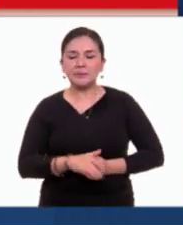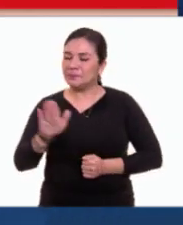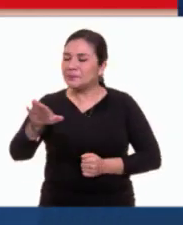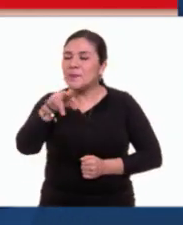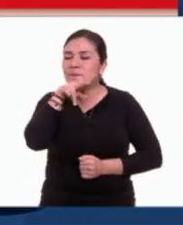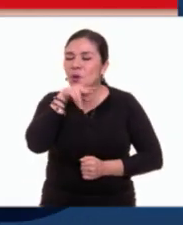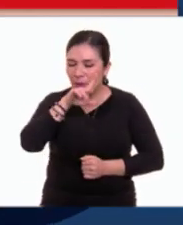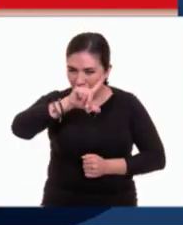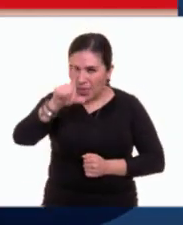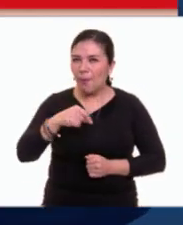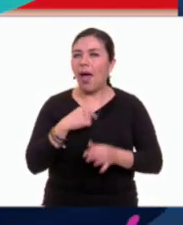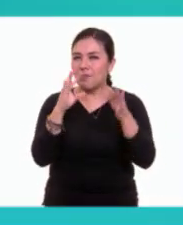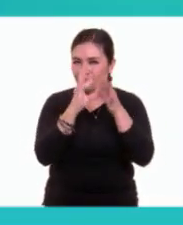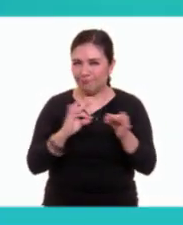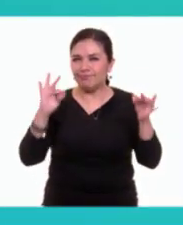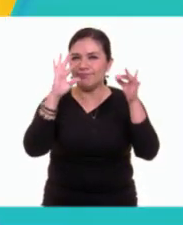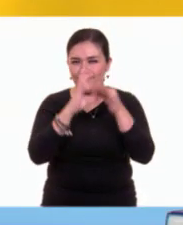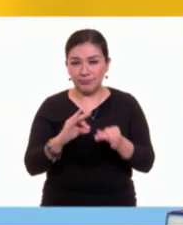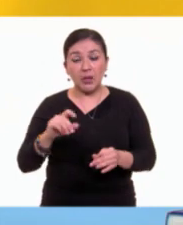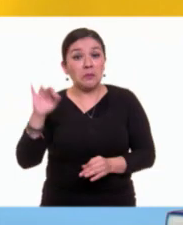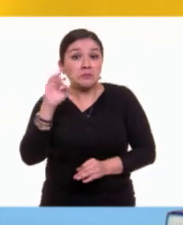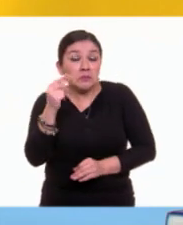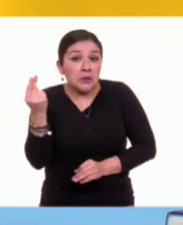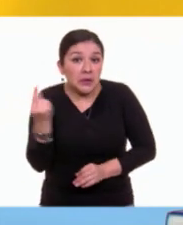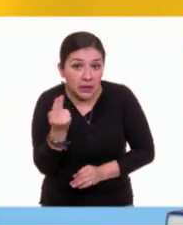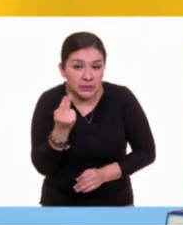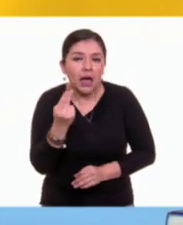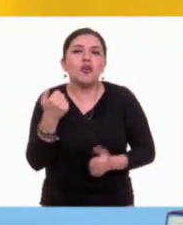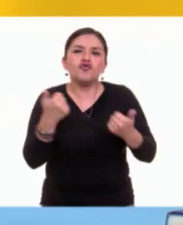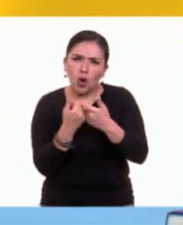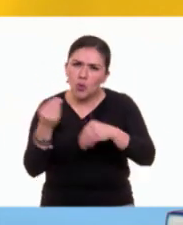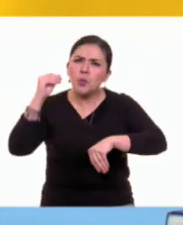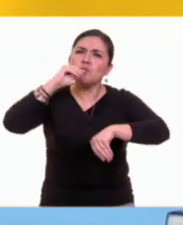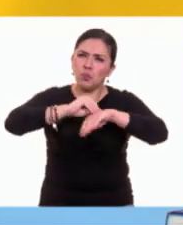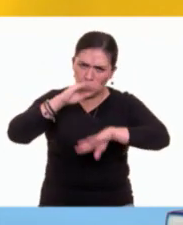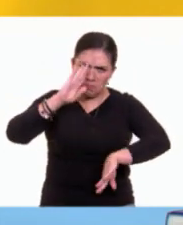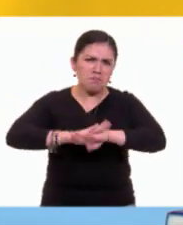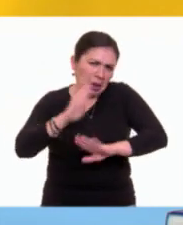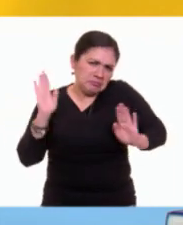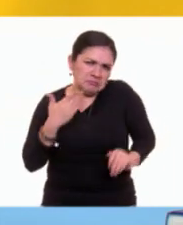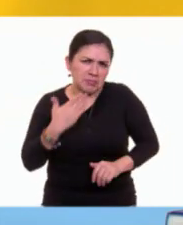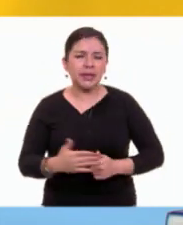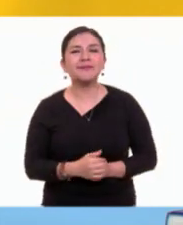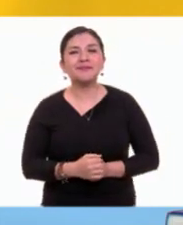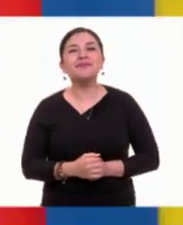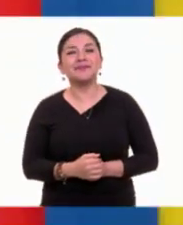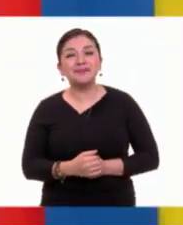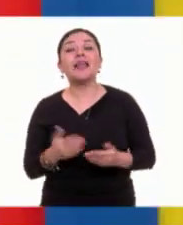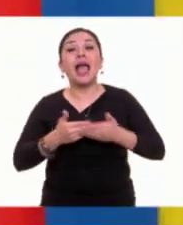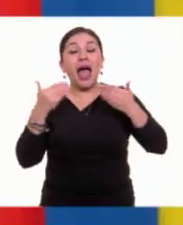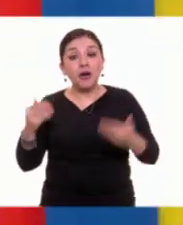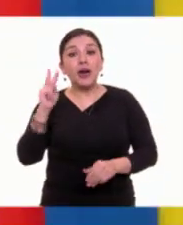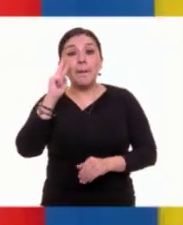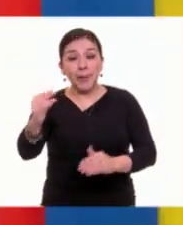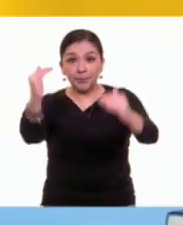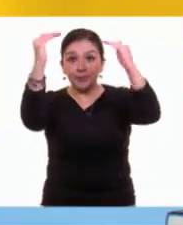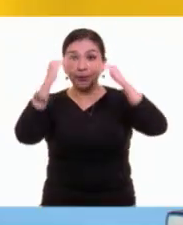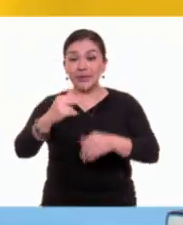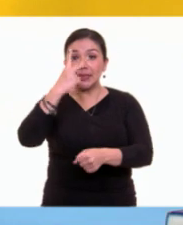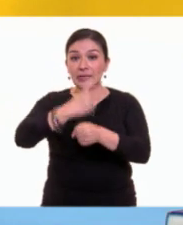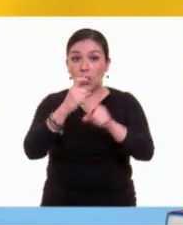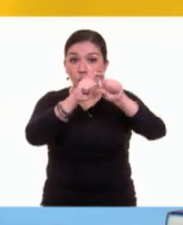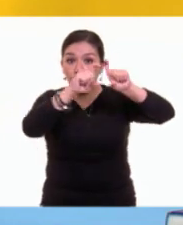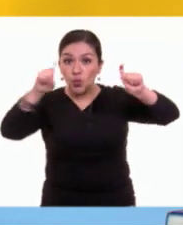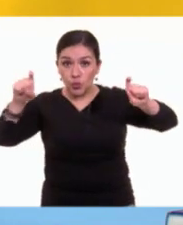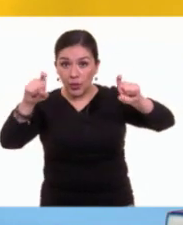Carlos, ya llegaremos a ella y si es necesario la complementamos. ¿Te parece? Muy bien. Ahora vayamos a la segunda